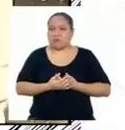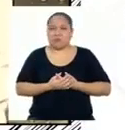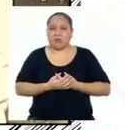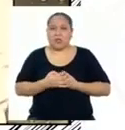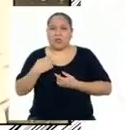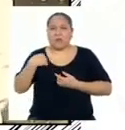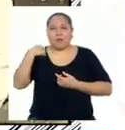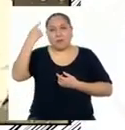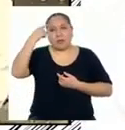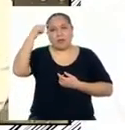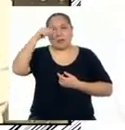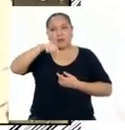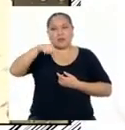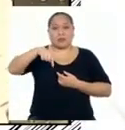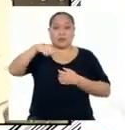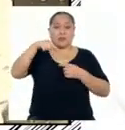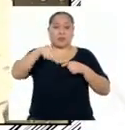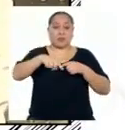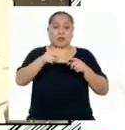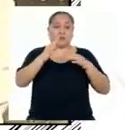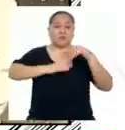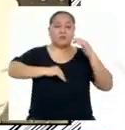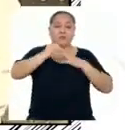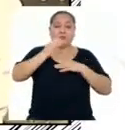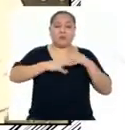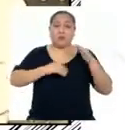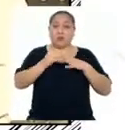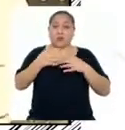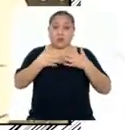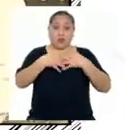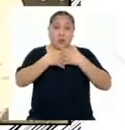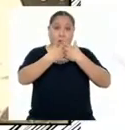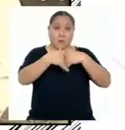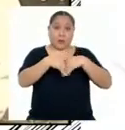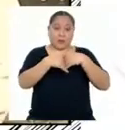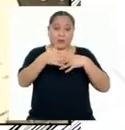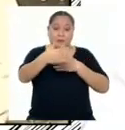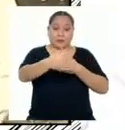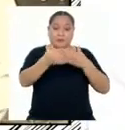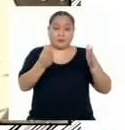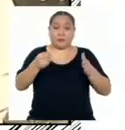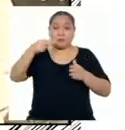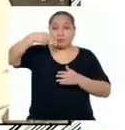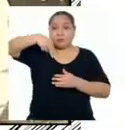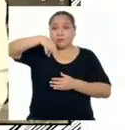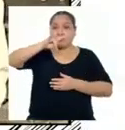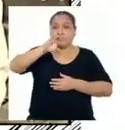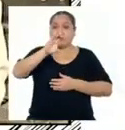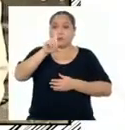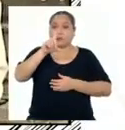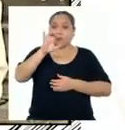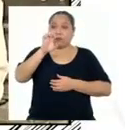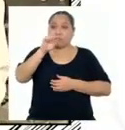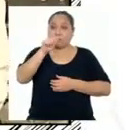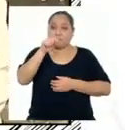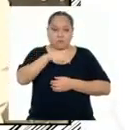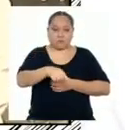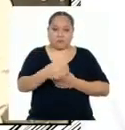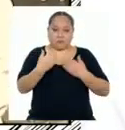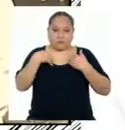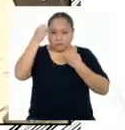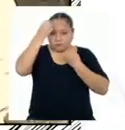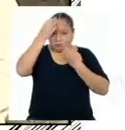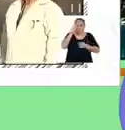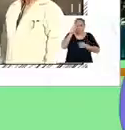Y creo que aquí, en este centro nuclear Se produce toda la información y el conocimiento que nosotros